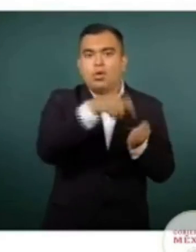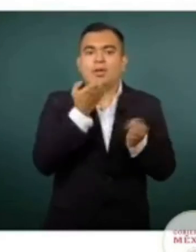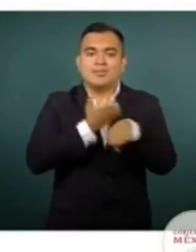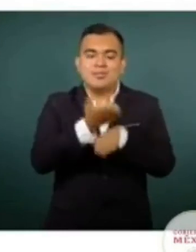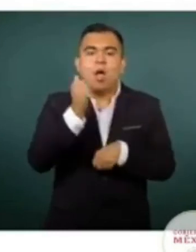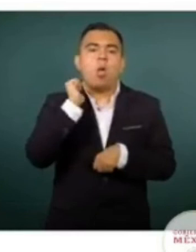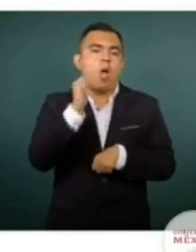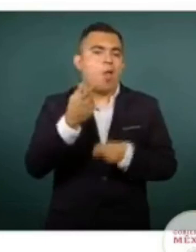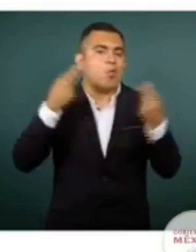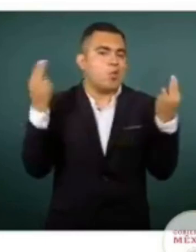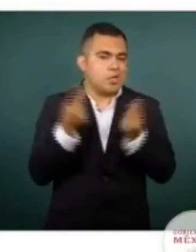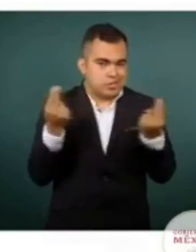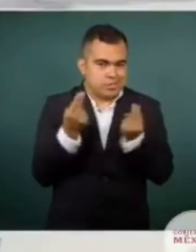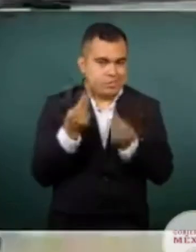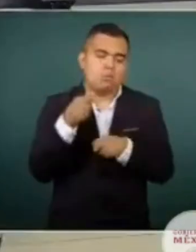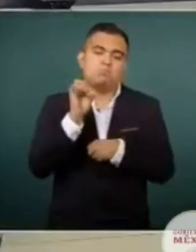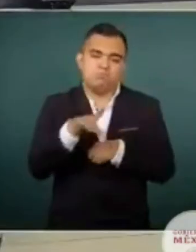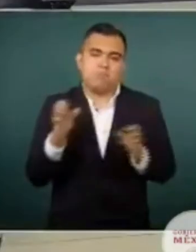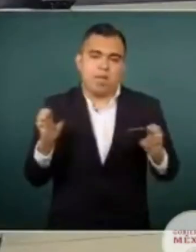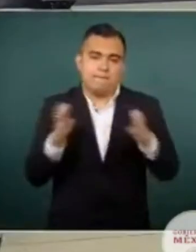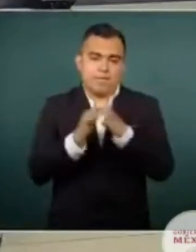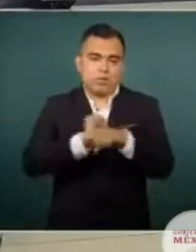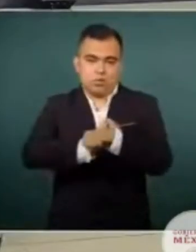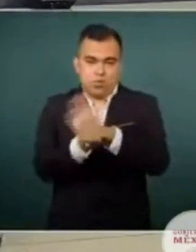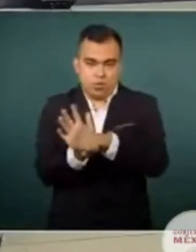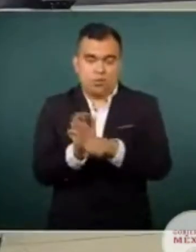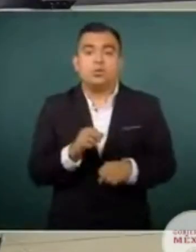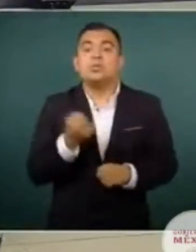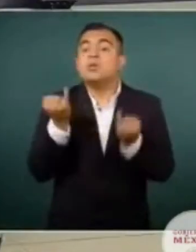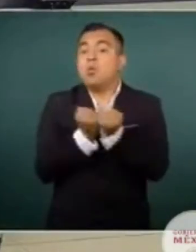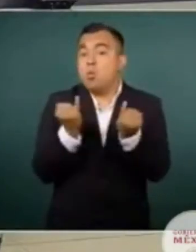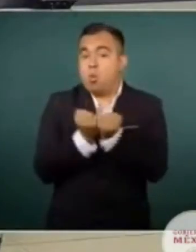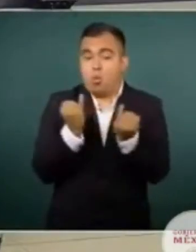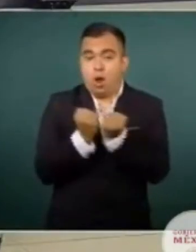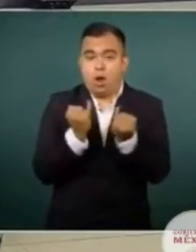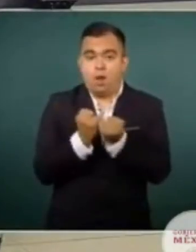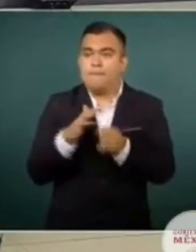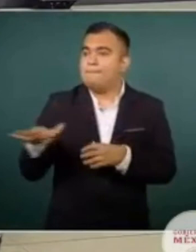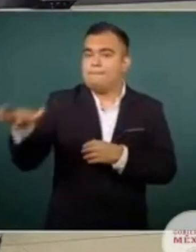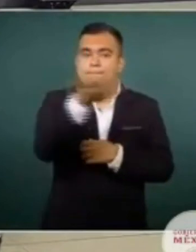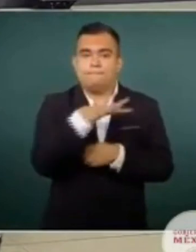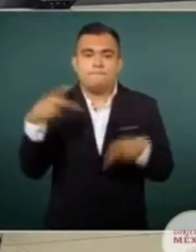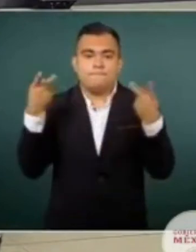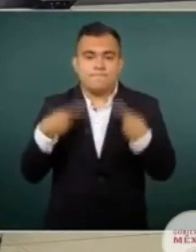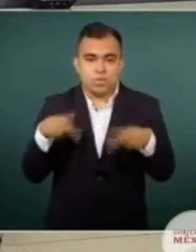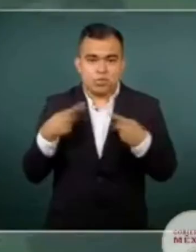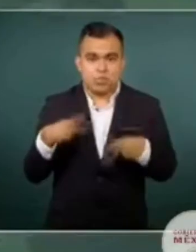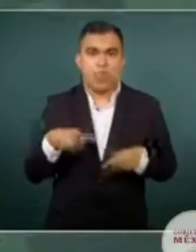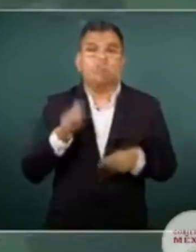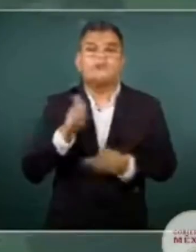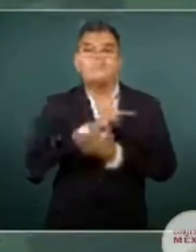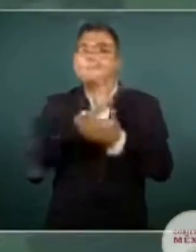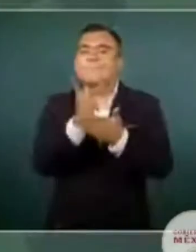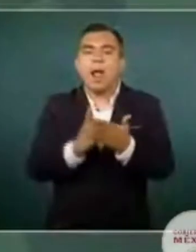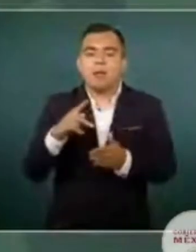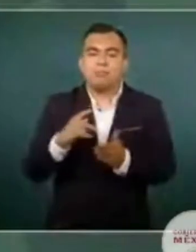de esta emergencia. En cuanto al auxilio a la población civil, se ha aplicado el Plan Marina, el Plan de